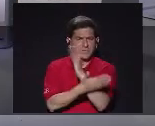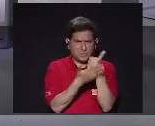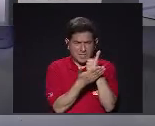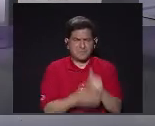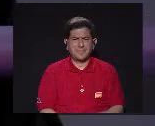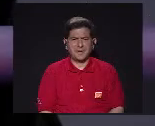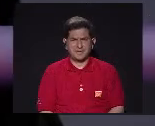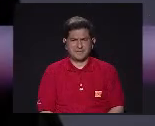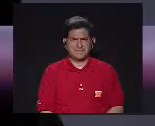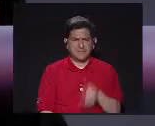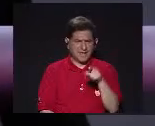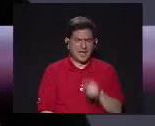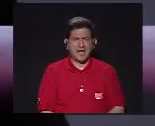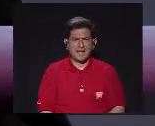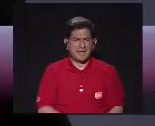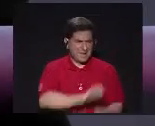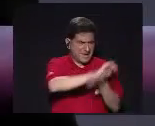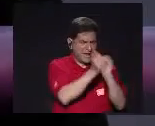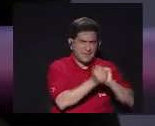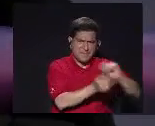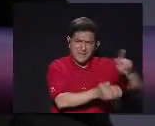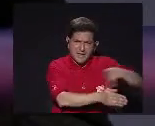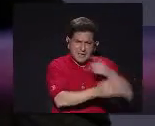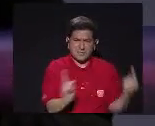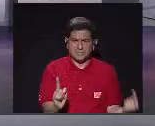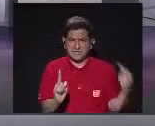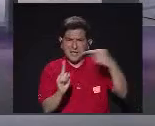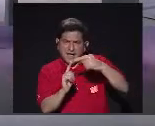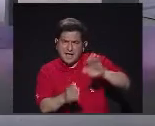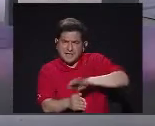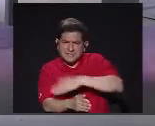parte De cómo convertimos Poesía en música Bueno